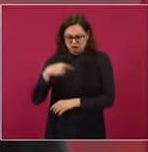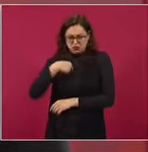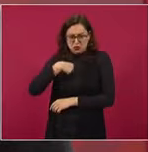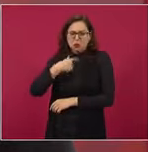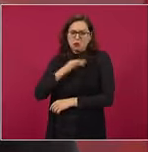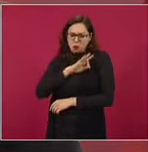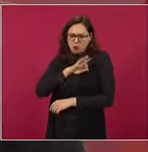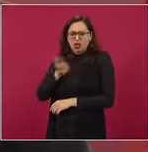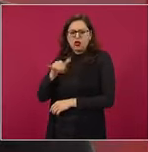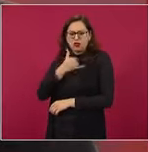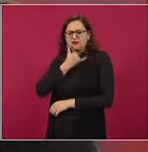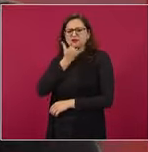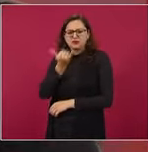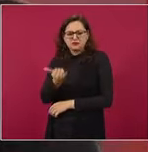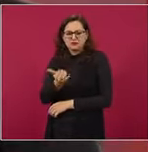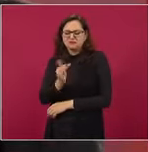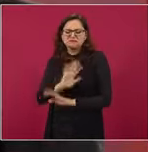pueblo.